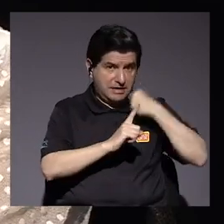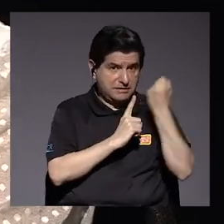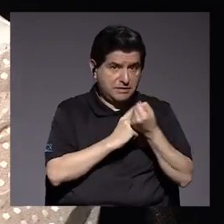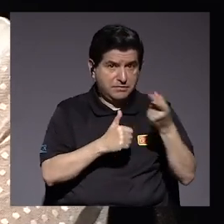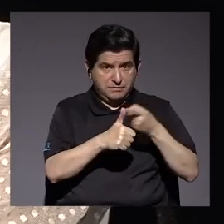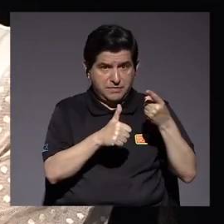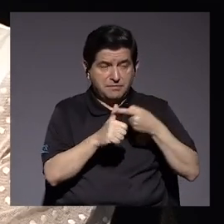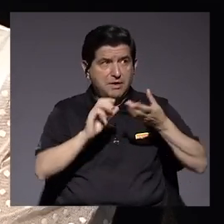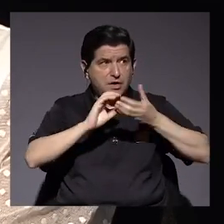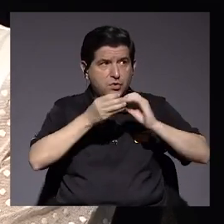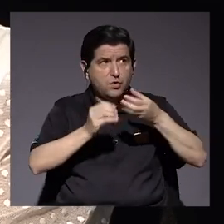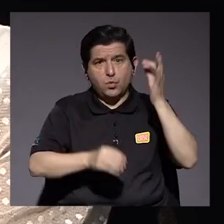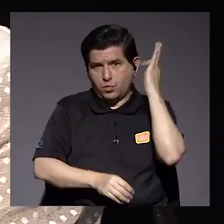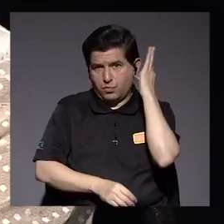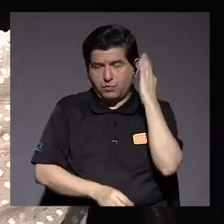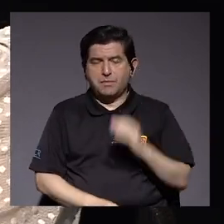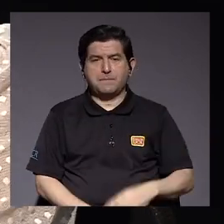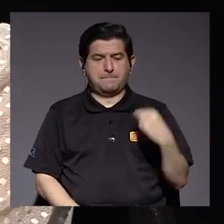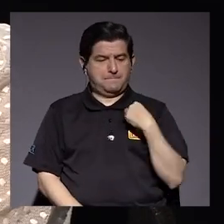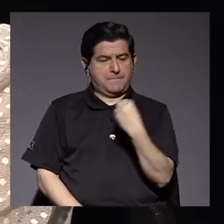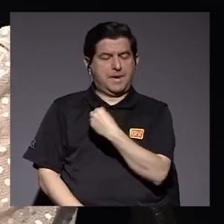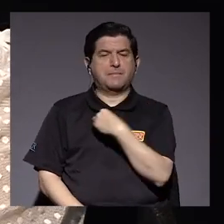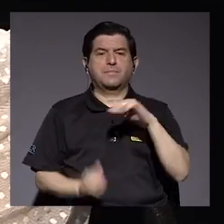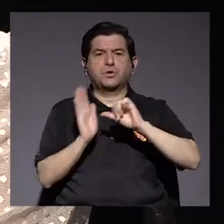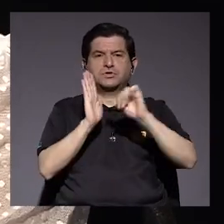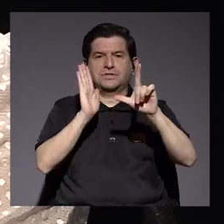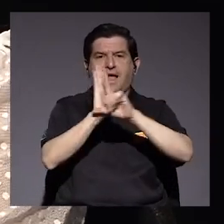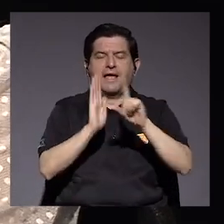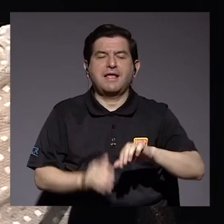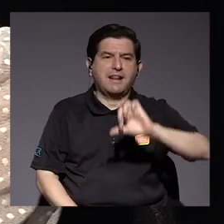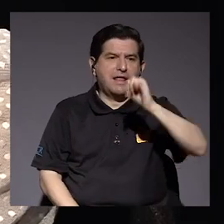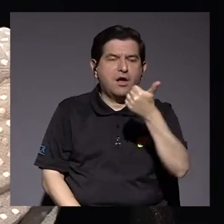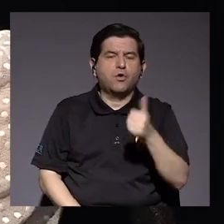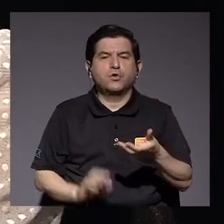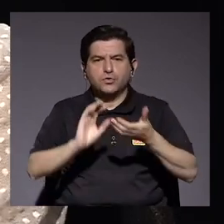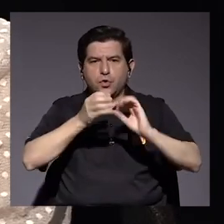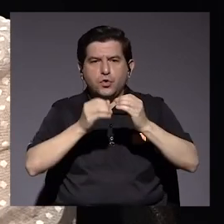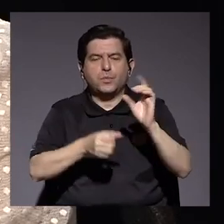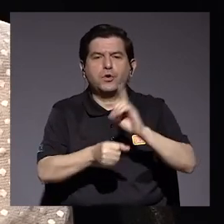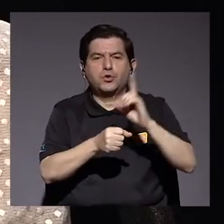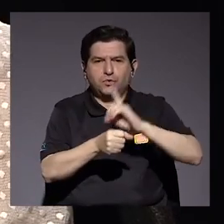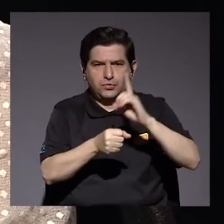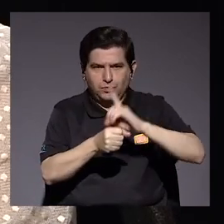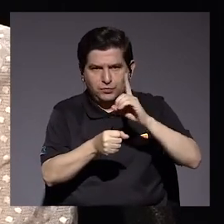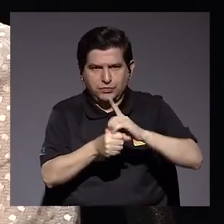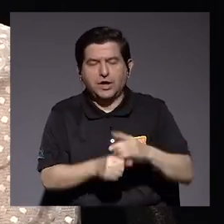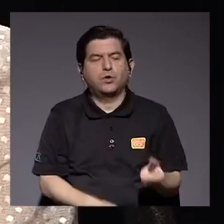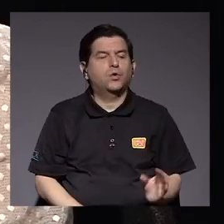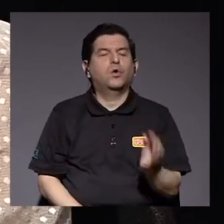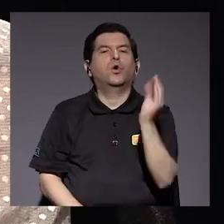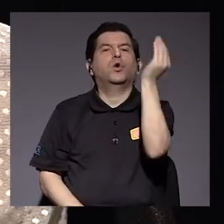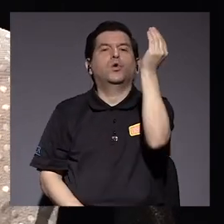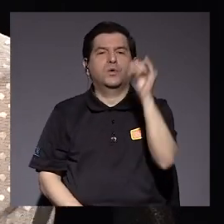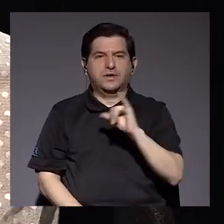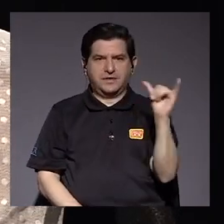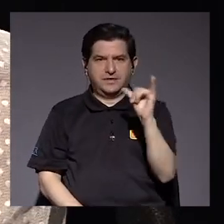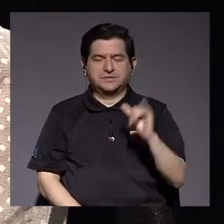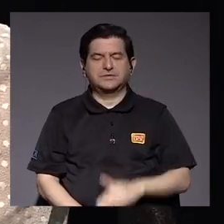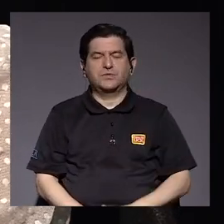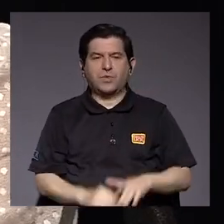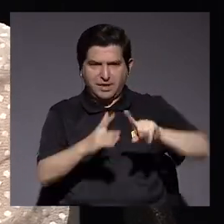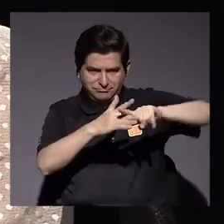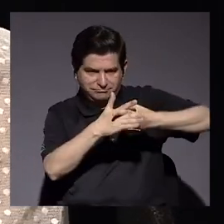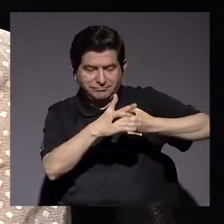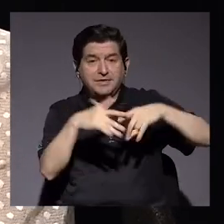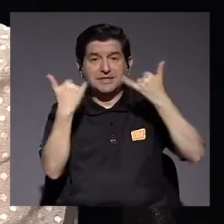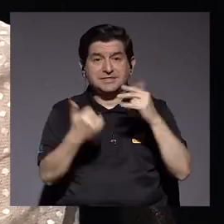El primero, la cantidad de mujeres que componíamos esta Asamblea Legislativa. Y la otra, la cantidad de diputados jóvenes que también estábamos entrando.